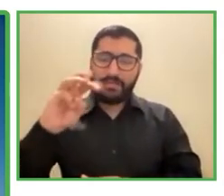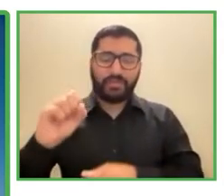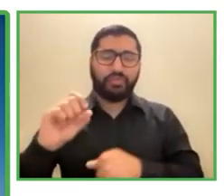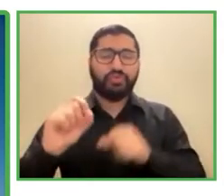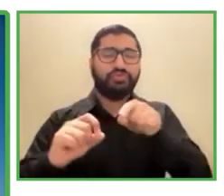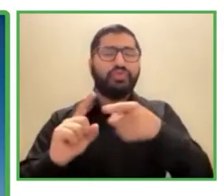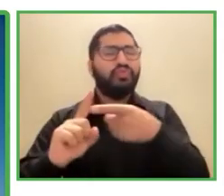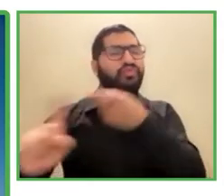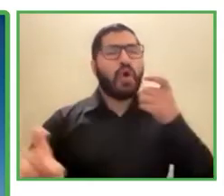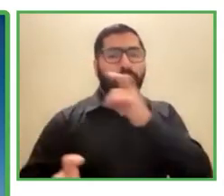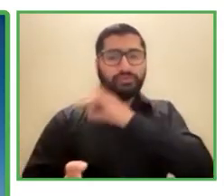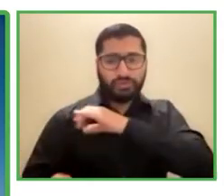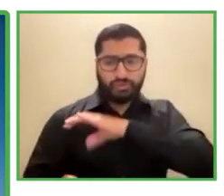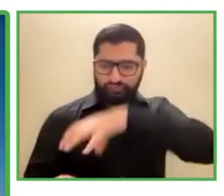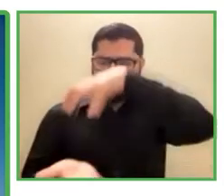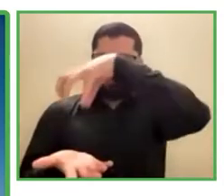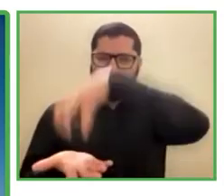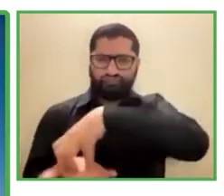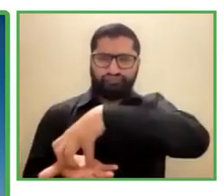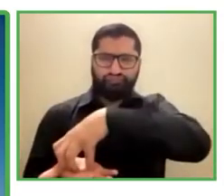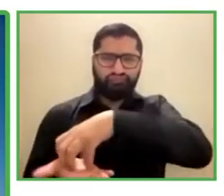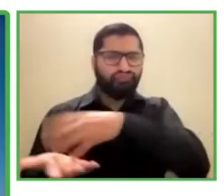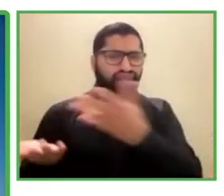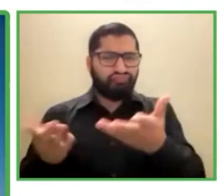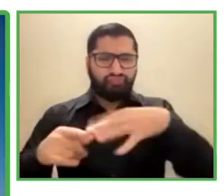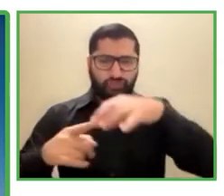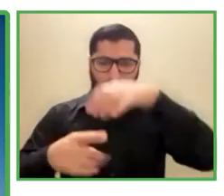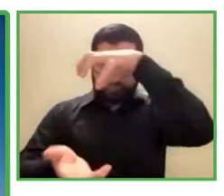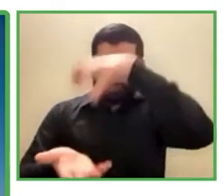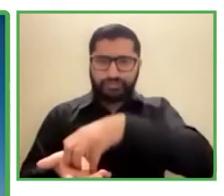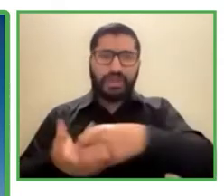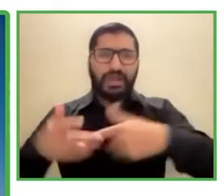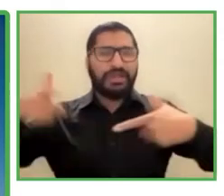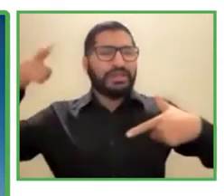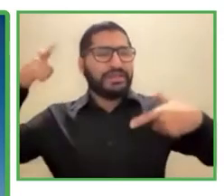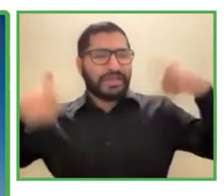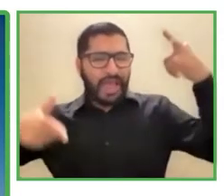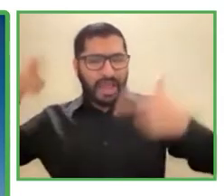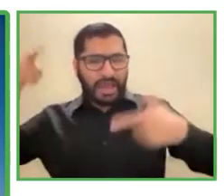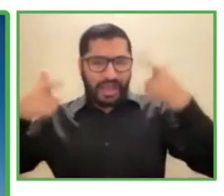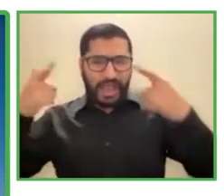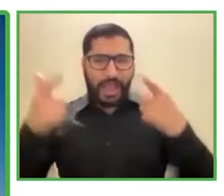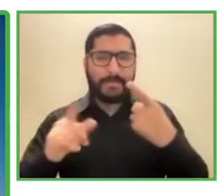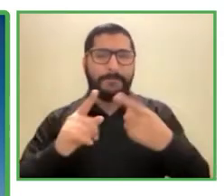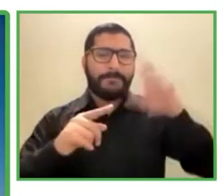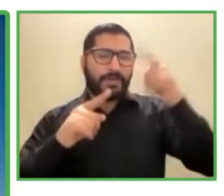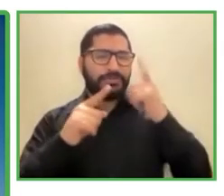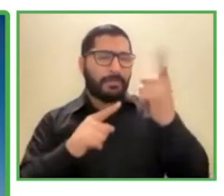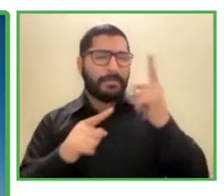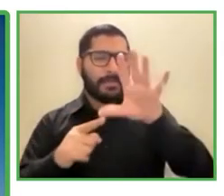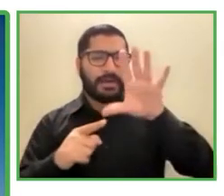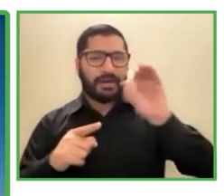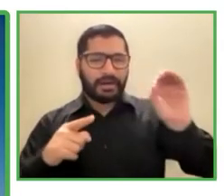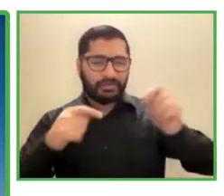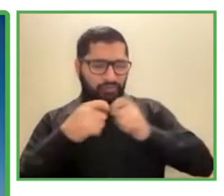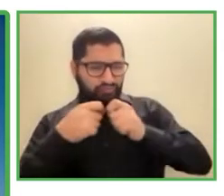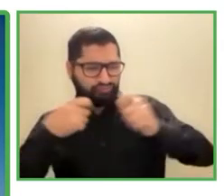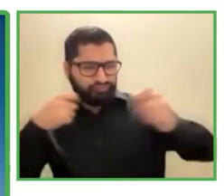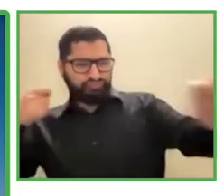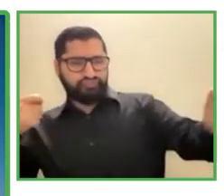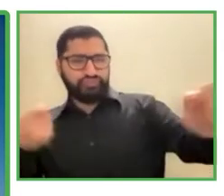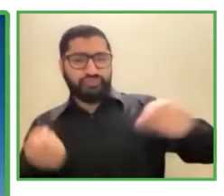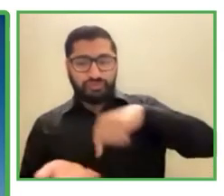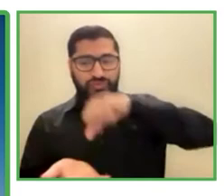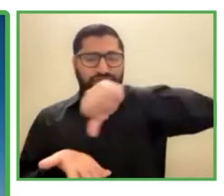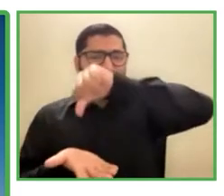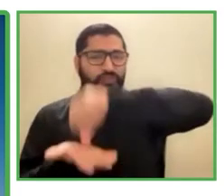250 kilómetros desde la capital Santiago hacia el sur. Y aquí pueden ver el complejo industrial, uno de los complejos industriales.